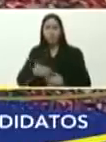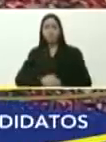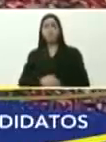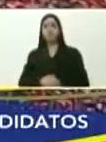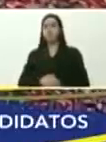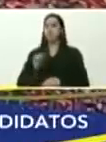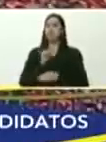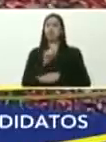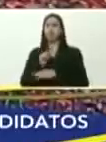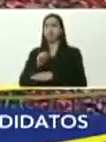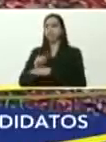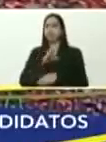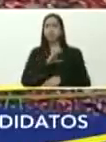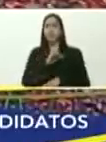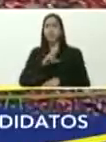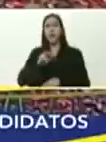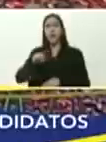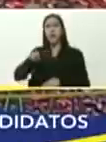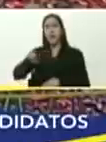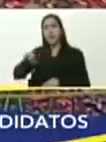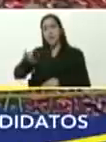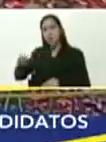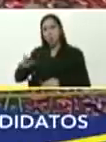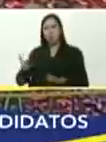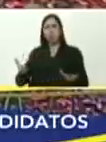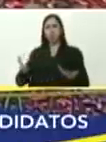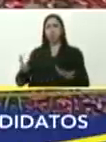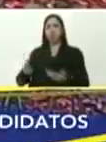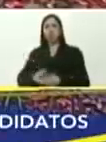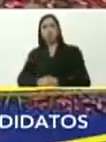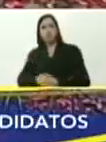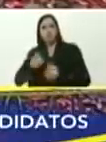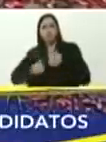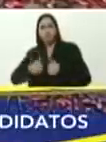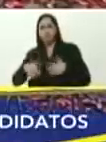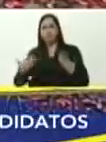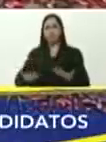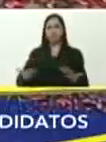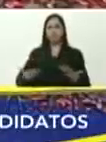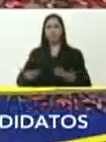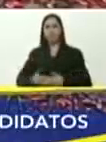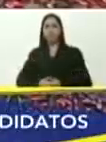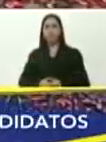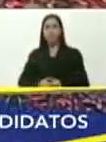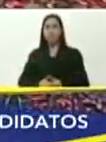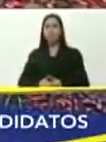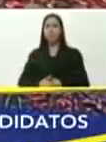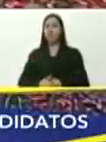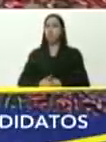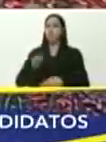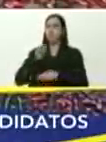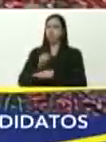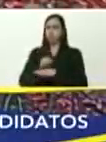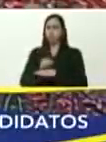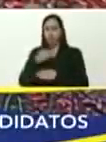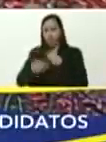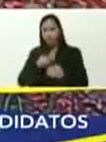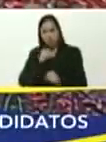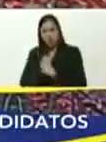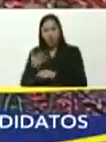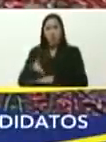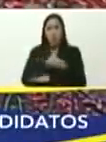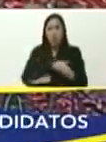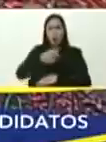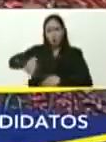criticando a García Carneiro, como que García Carneiro, fuera candidato, y criticando la obra, García Carneiro,